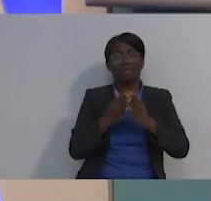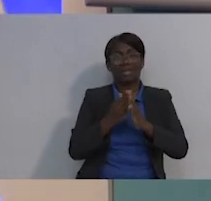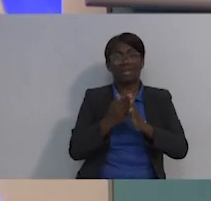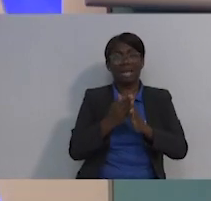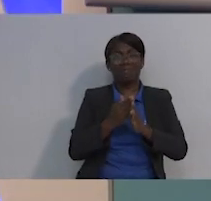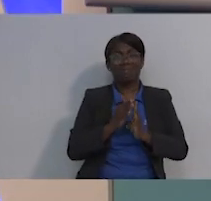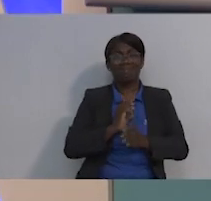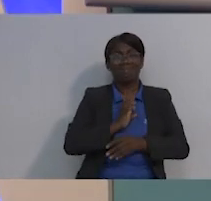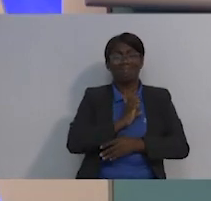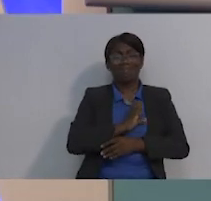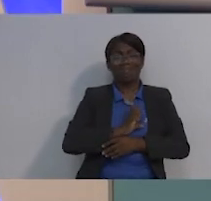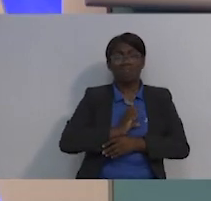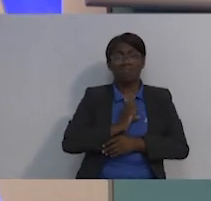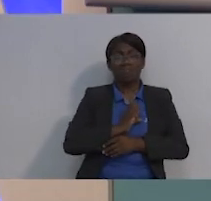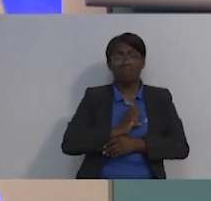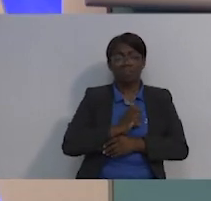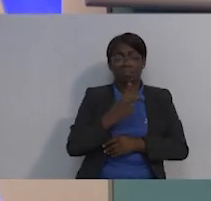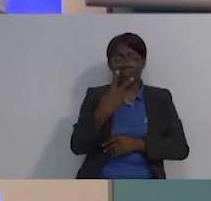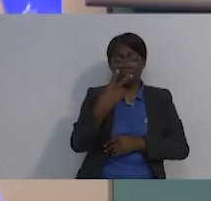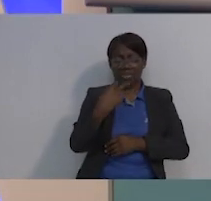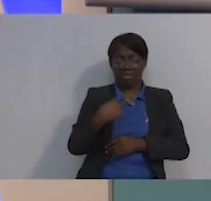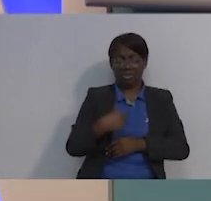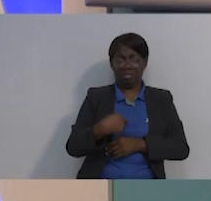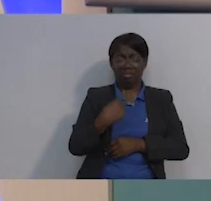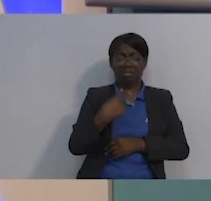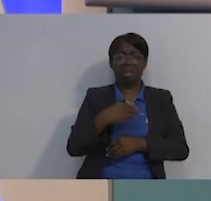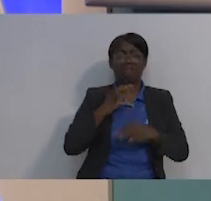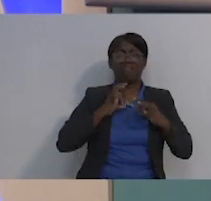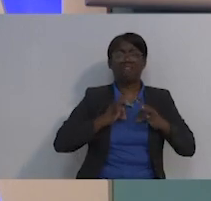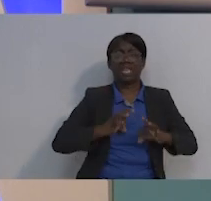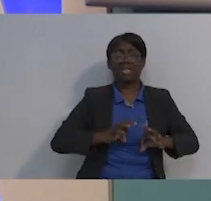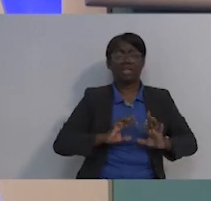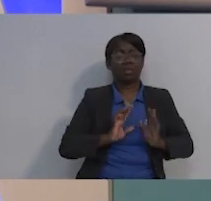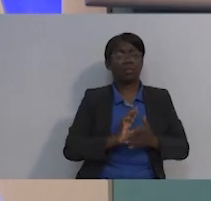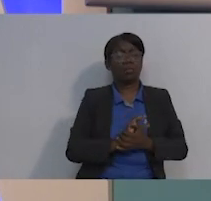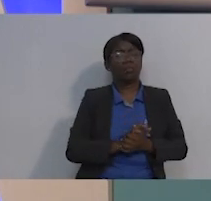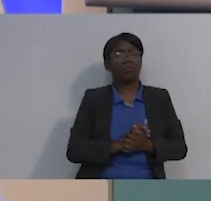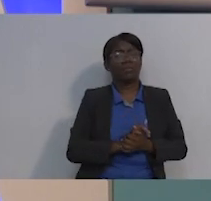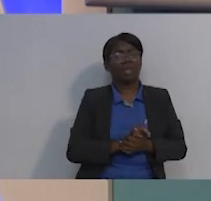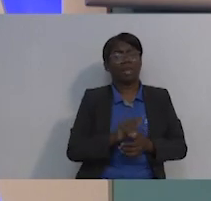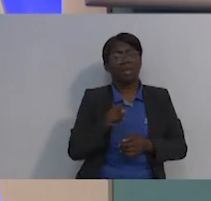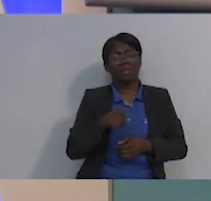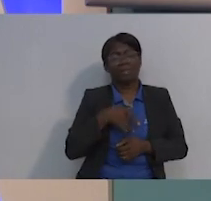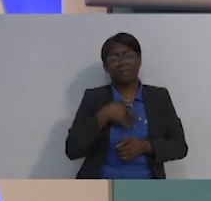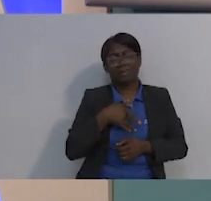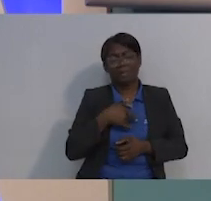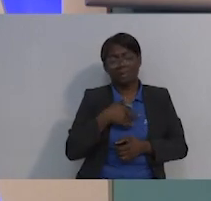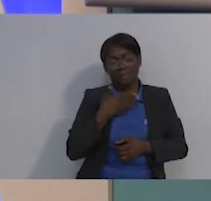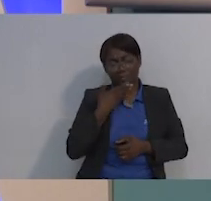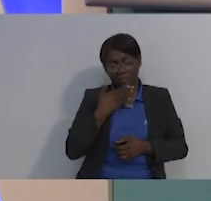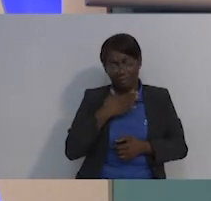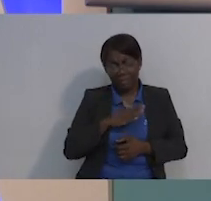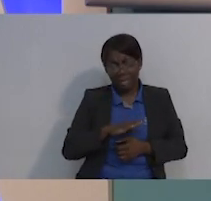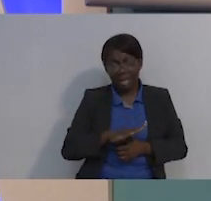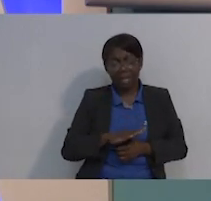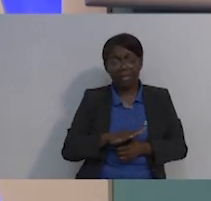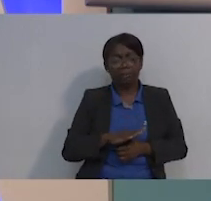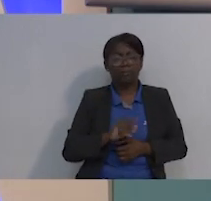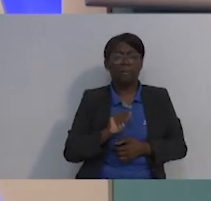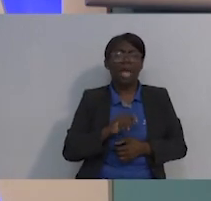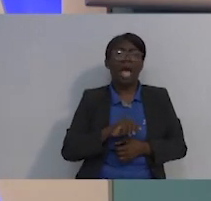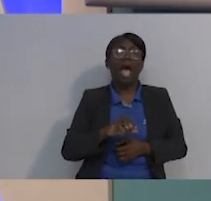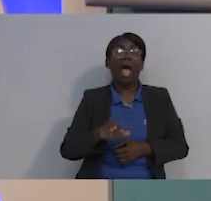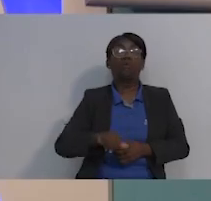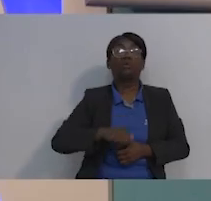y en esta sociedad que se mira mucho la parte física, eso de sentirse que siente menoscabada la